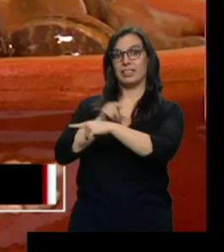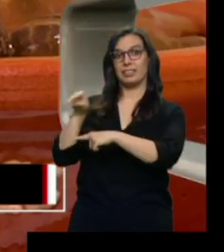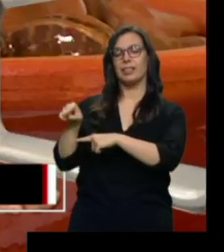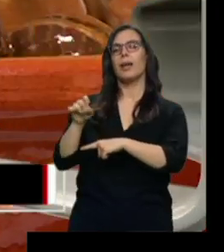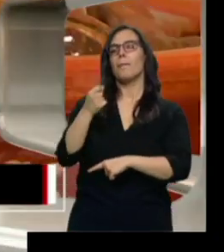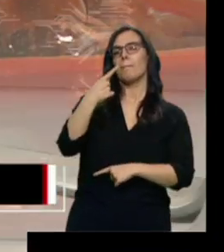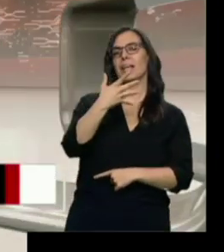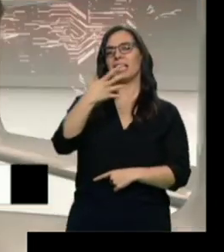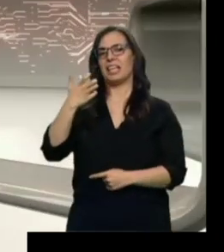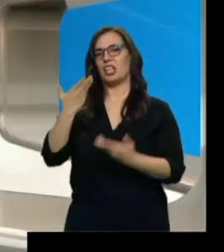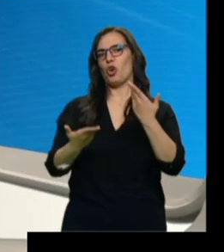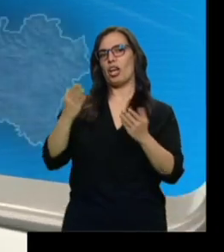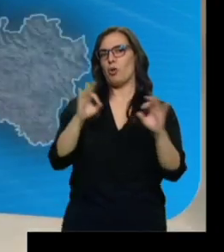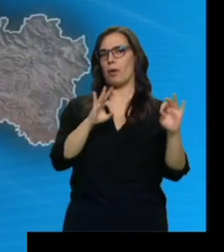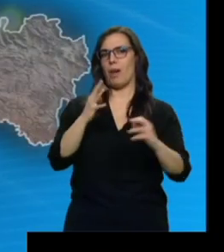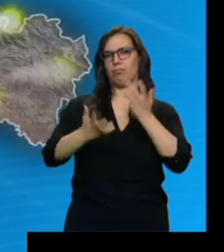vallisoletano.